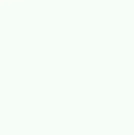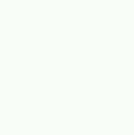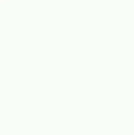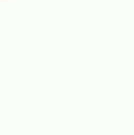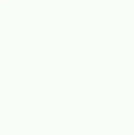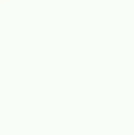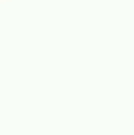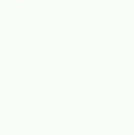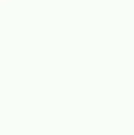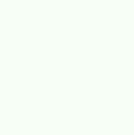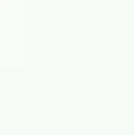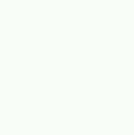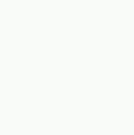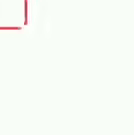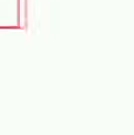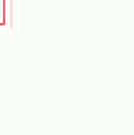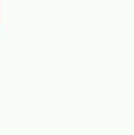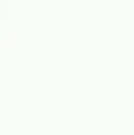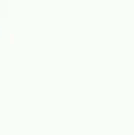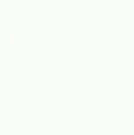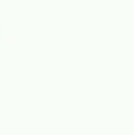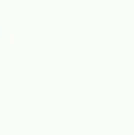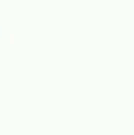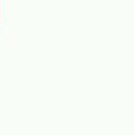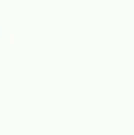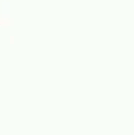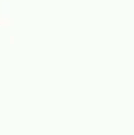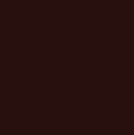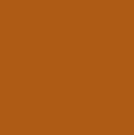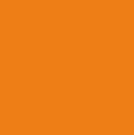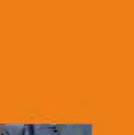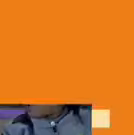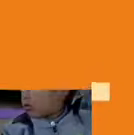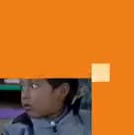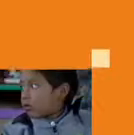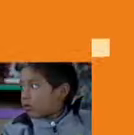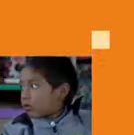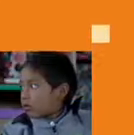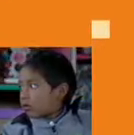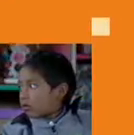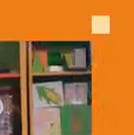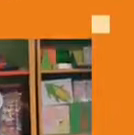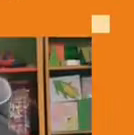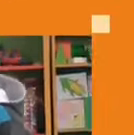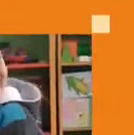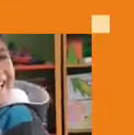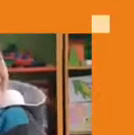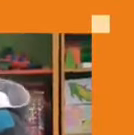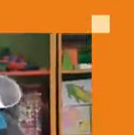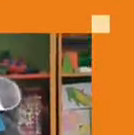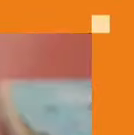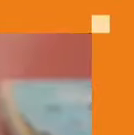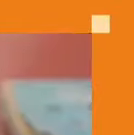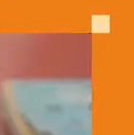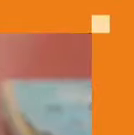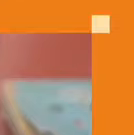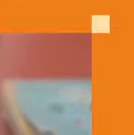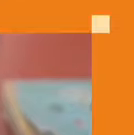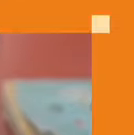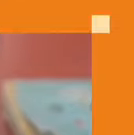Gobierno del Perú. El Perú primero. Estamos viendo Aprendo en Casa